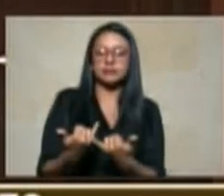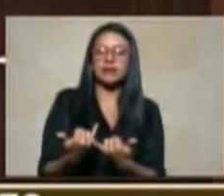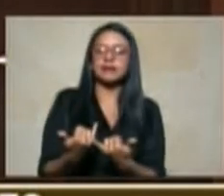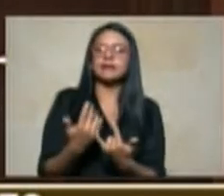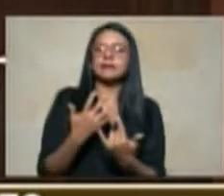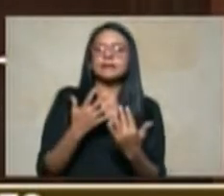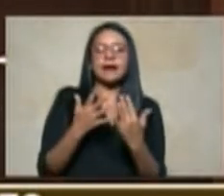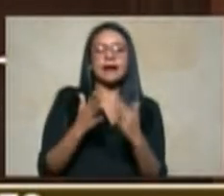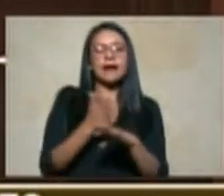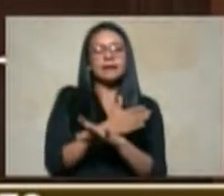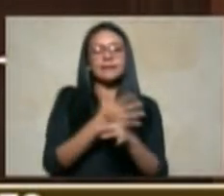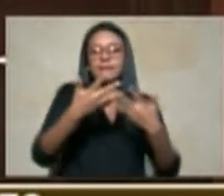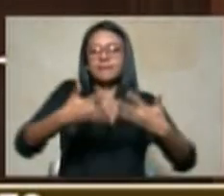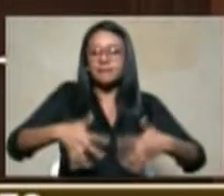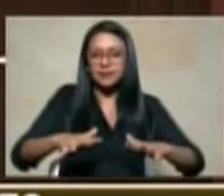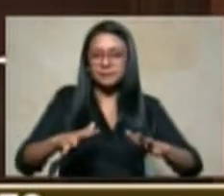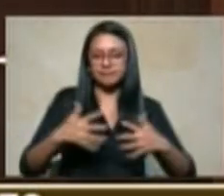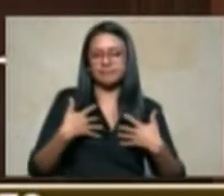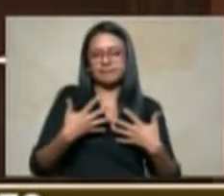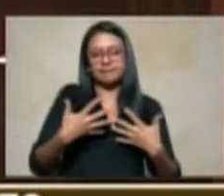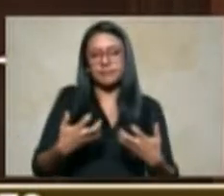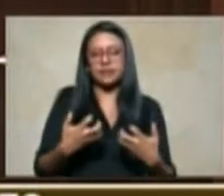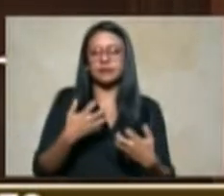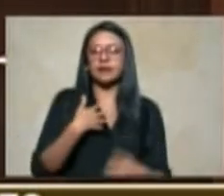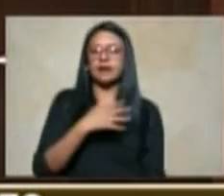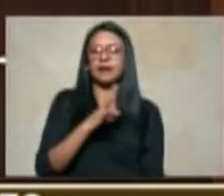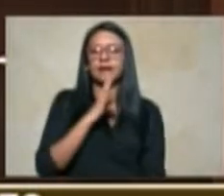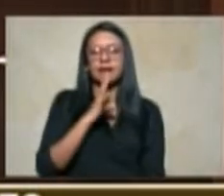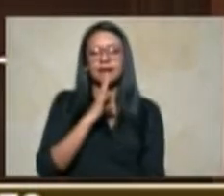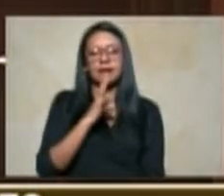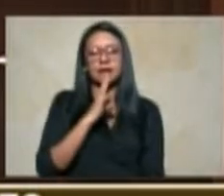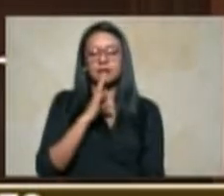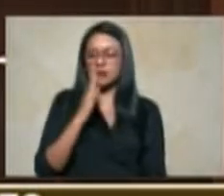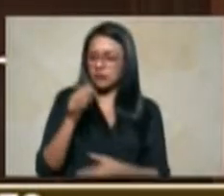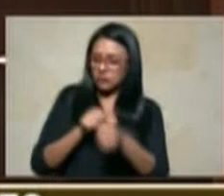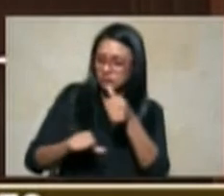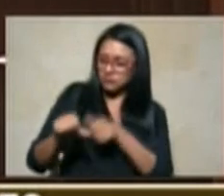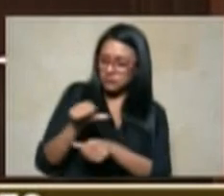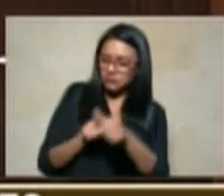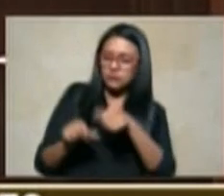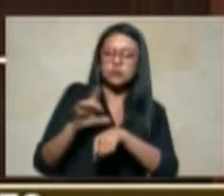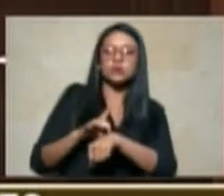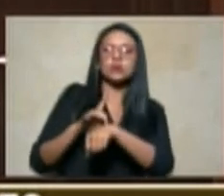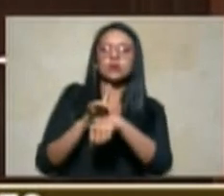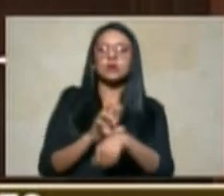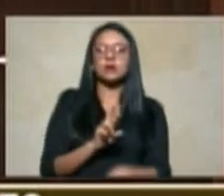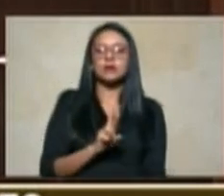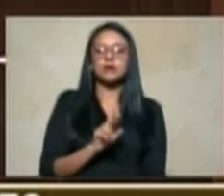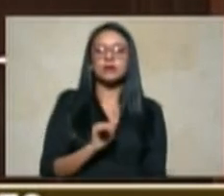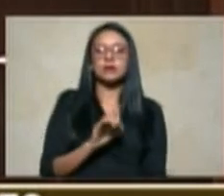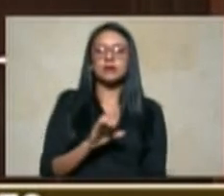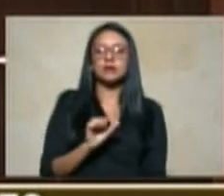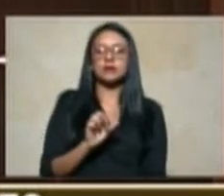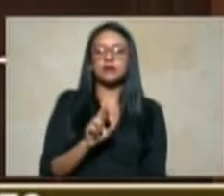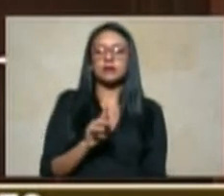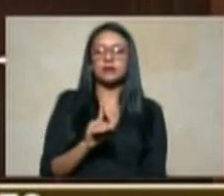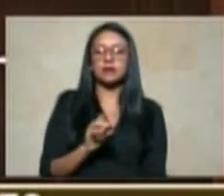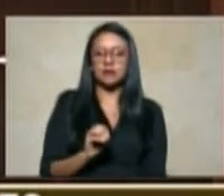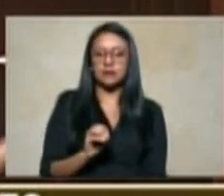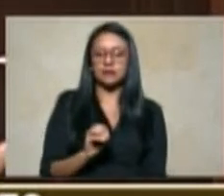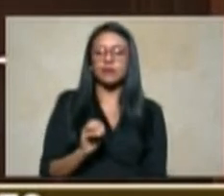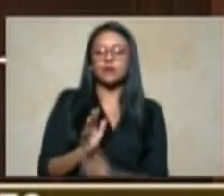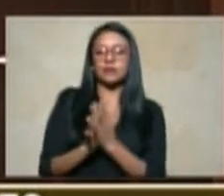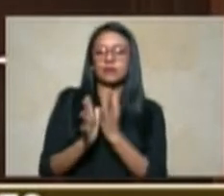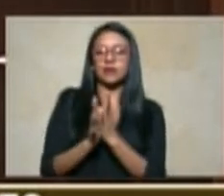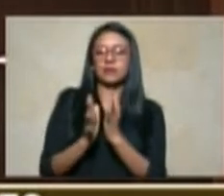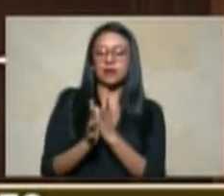mi intervención y darle el uso de la palabra al doctor Ricardo Sabogal quien pronunciará o se pronunciará más a